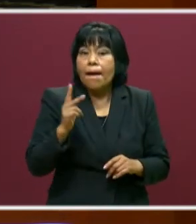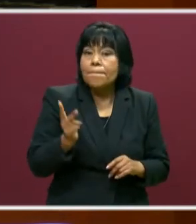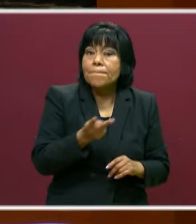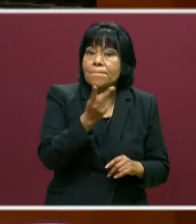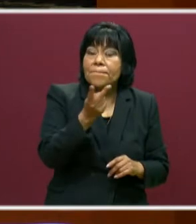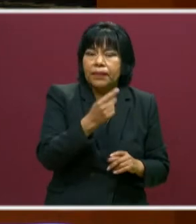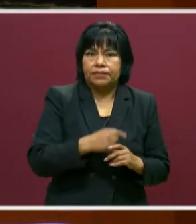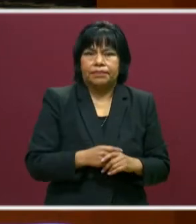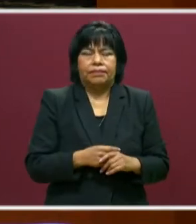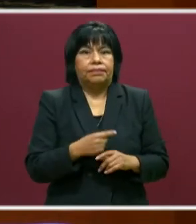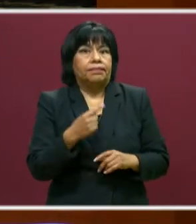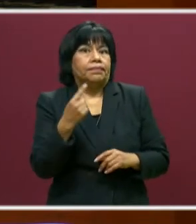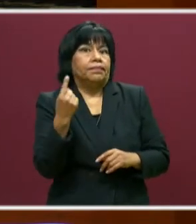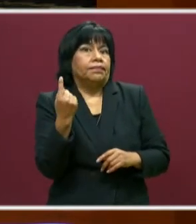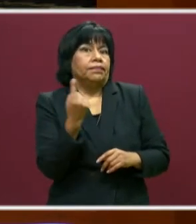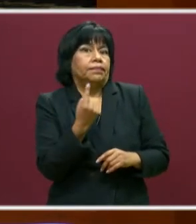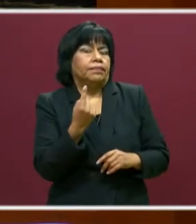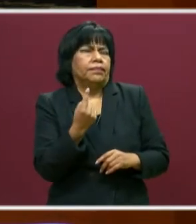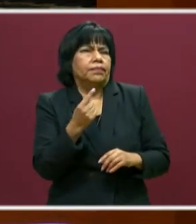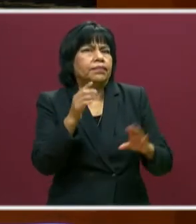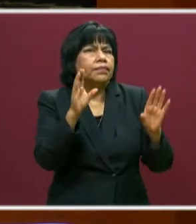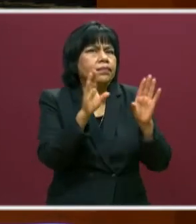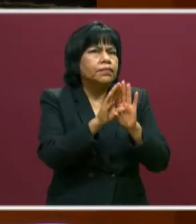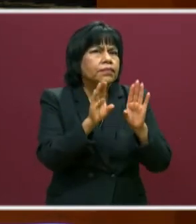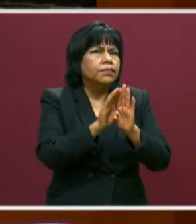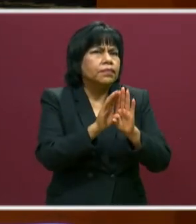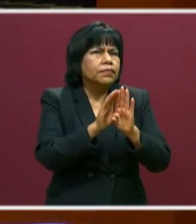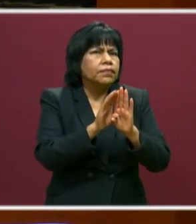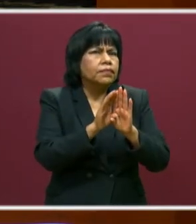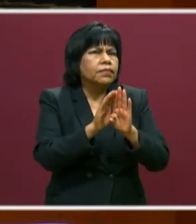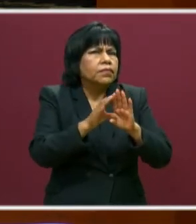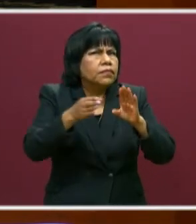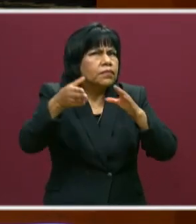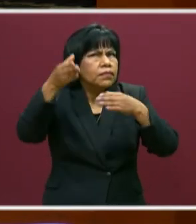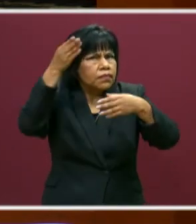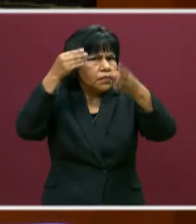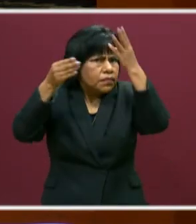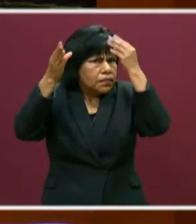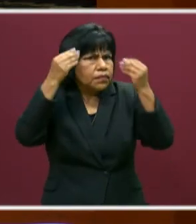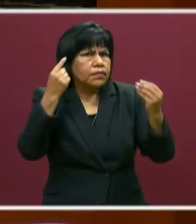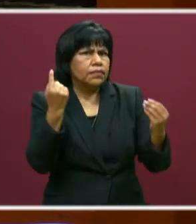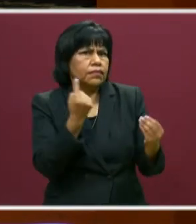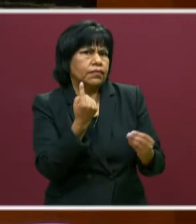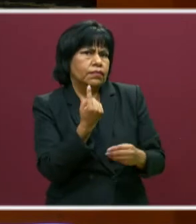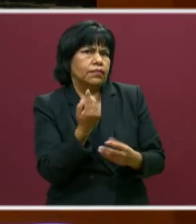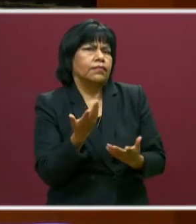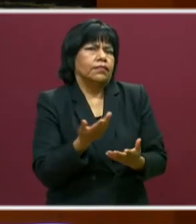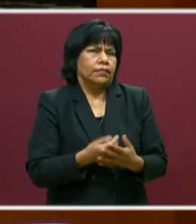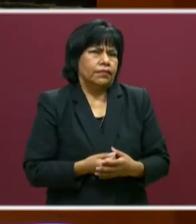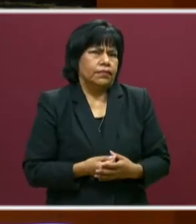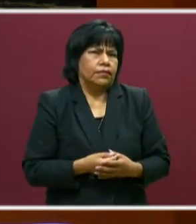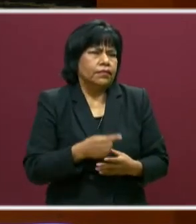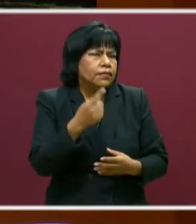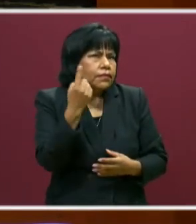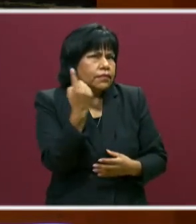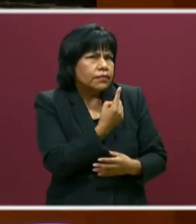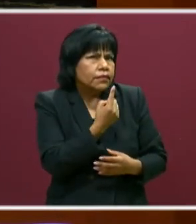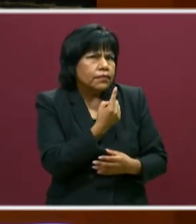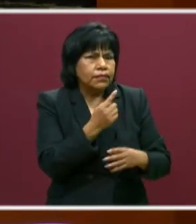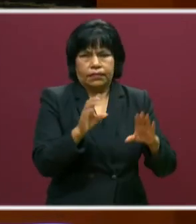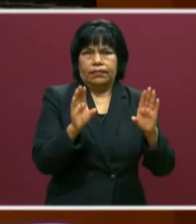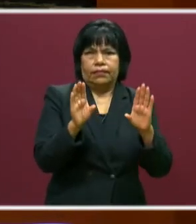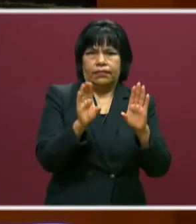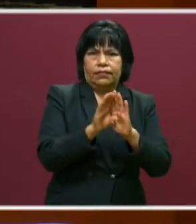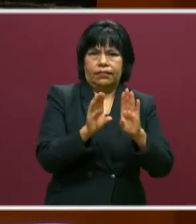¿Qué construir y cómo construir? Fíjate cómo cambia, Gaby. Sí. ¿Qué construir y